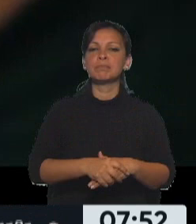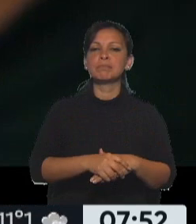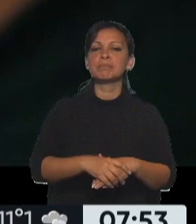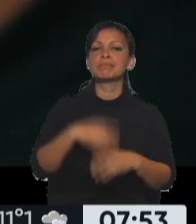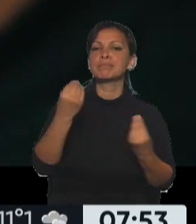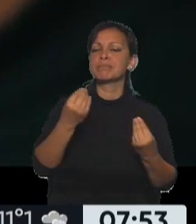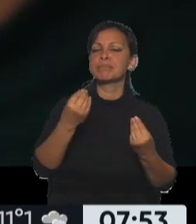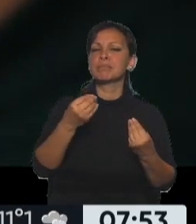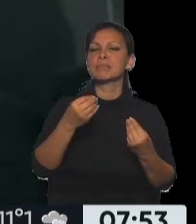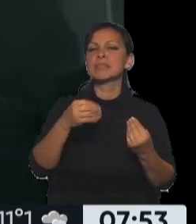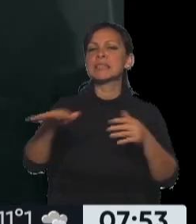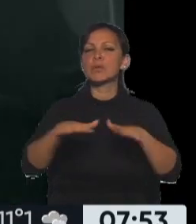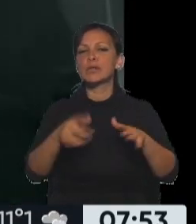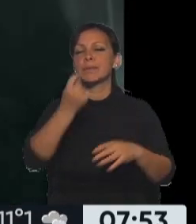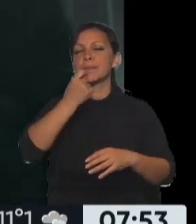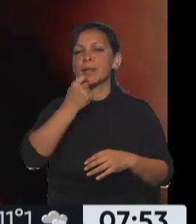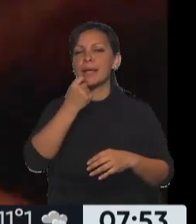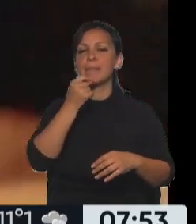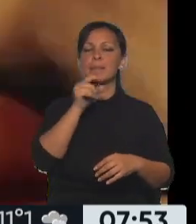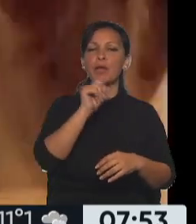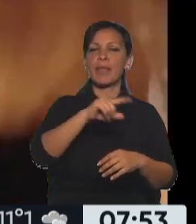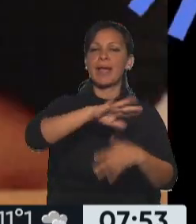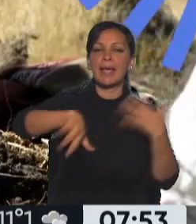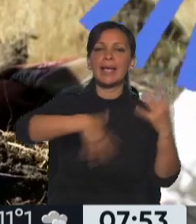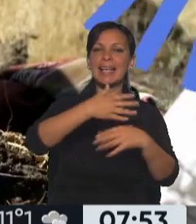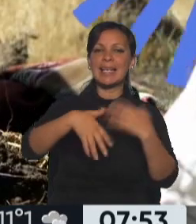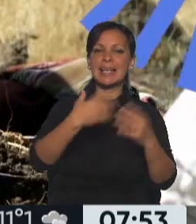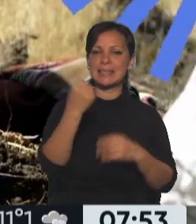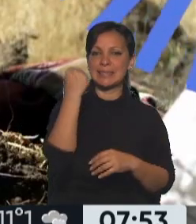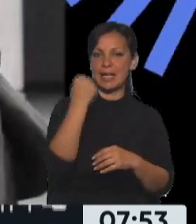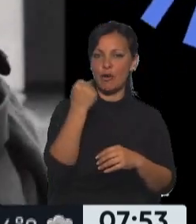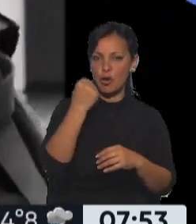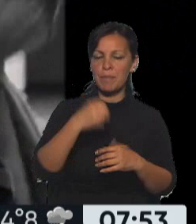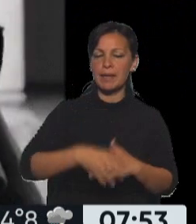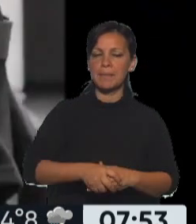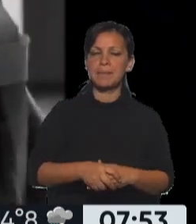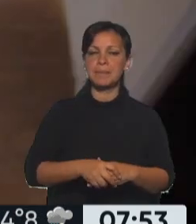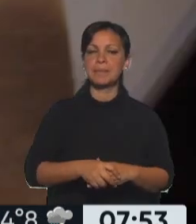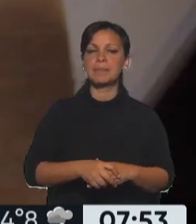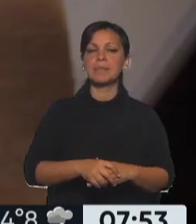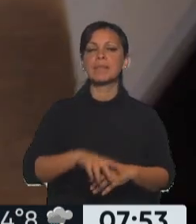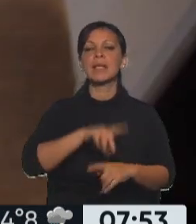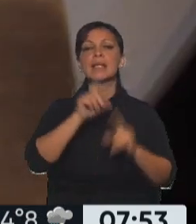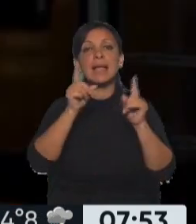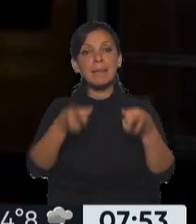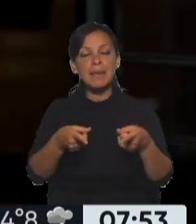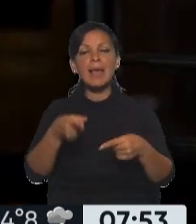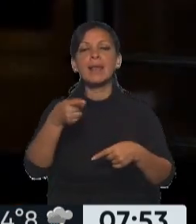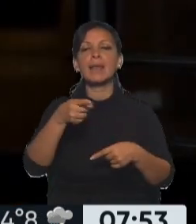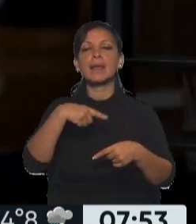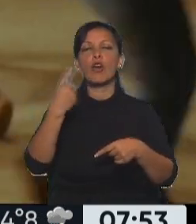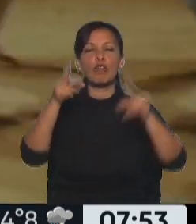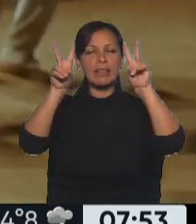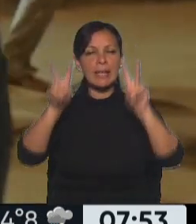crisis económica. Es la edición con la menor cantidad de títulos y de salas de este festival y en una edición que va a tener como eje